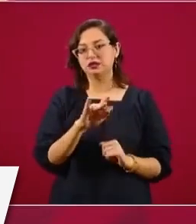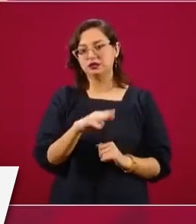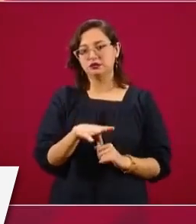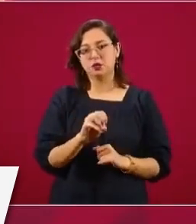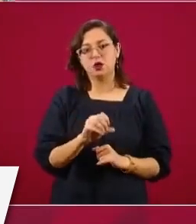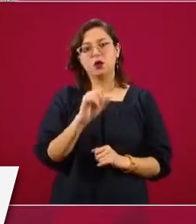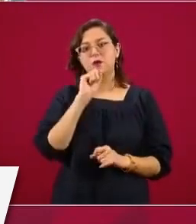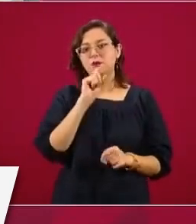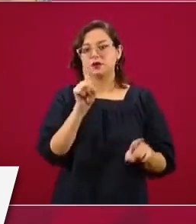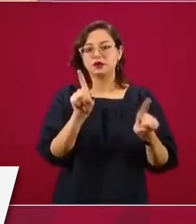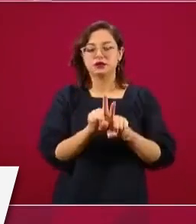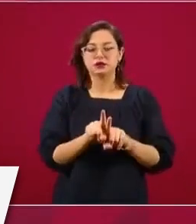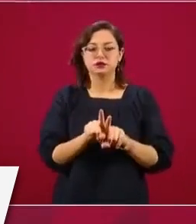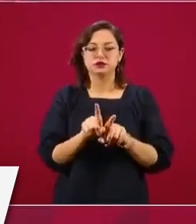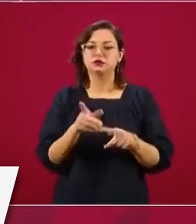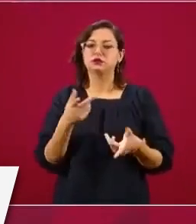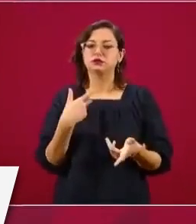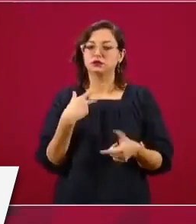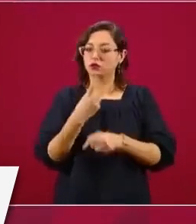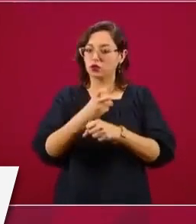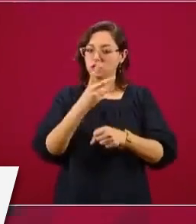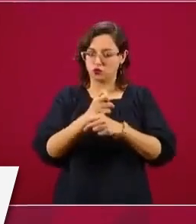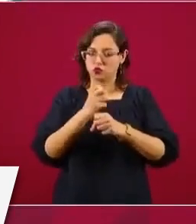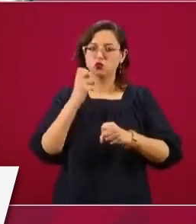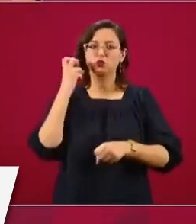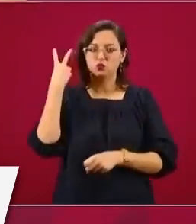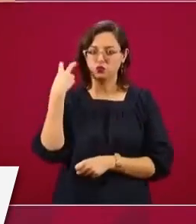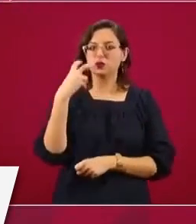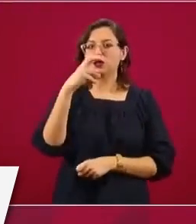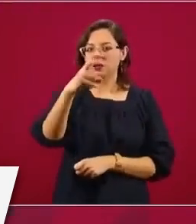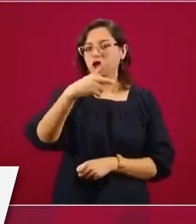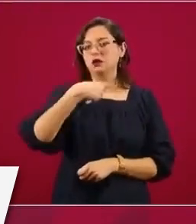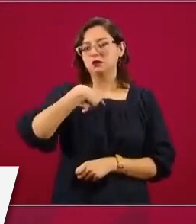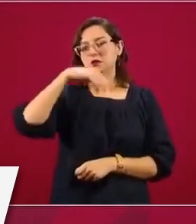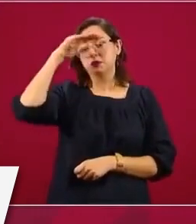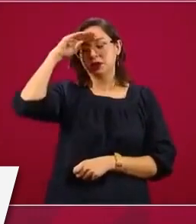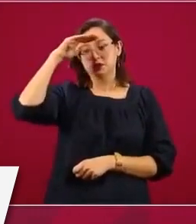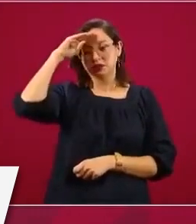segunda gira que tengo programada.